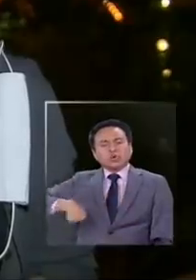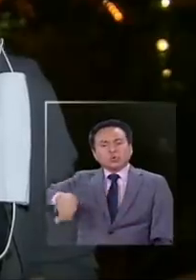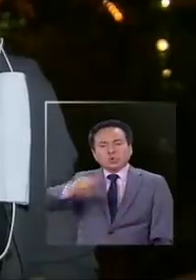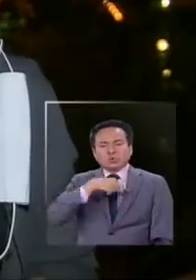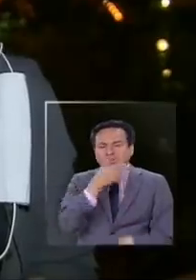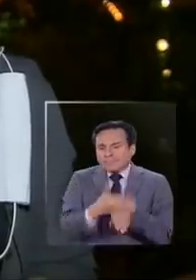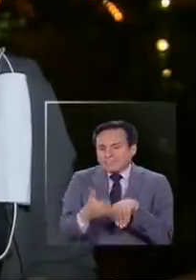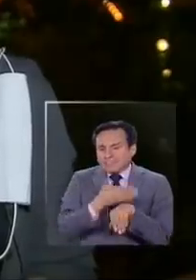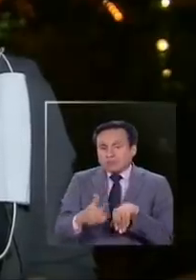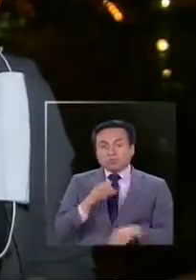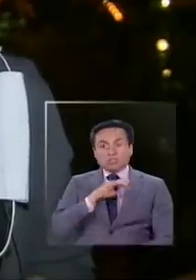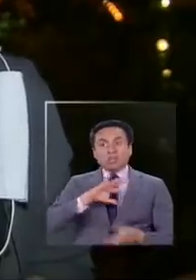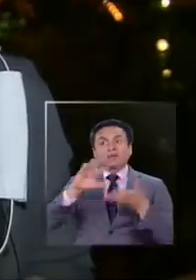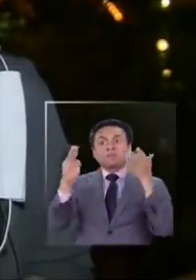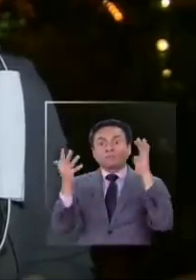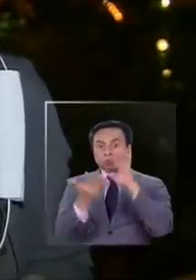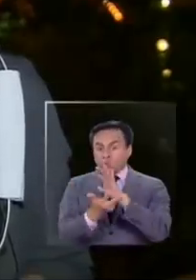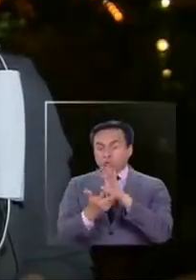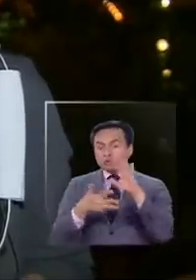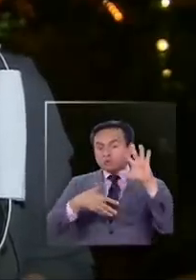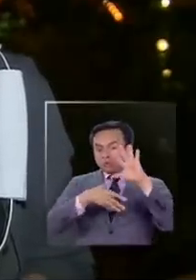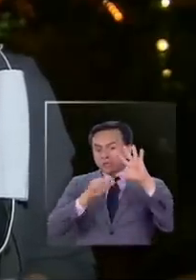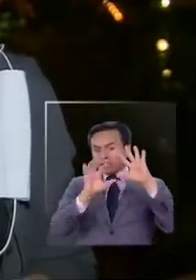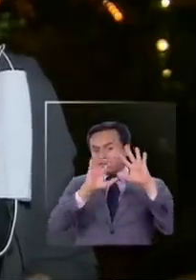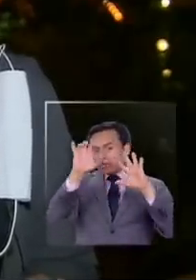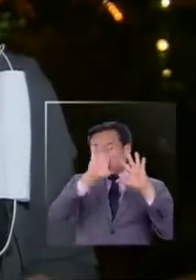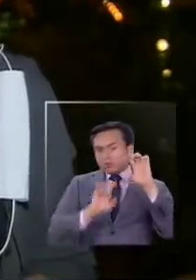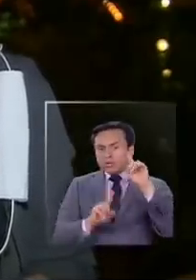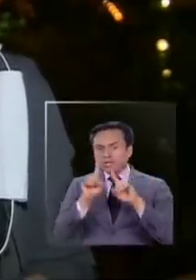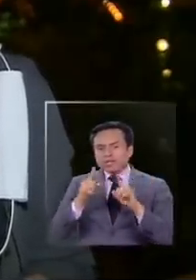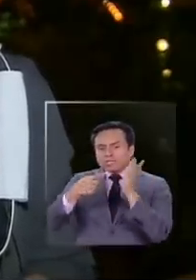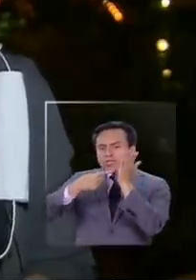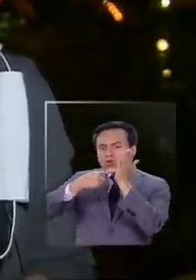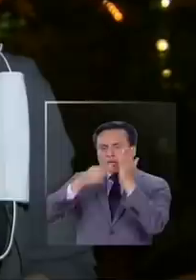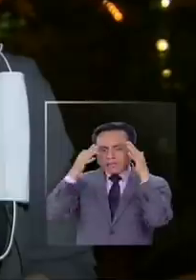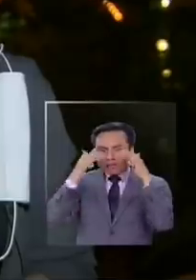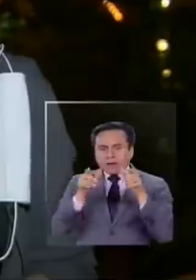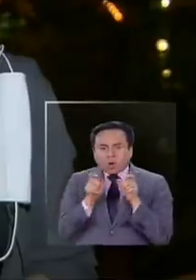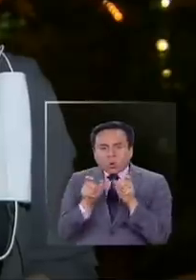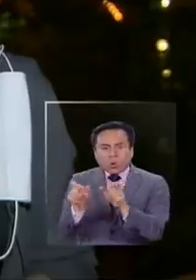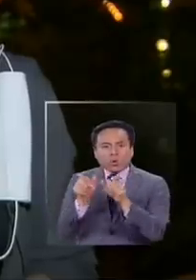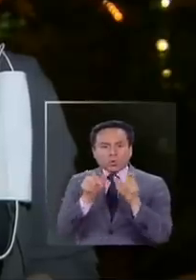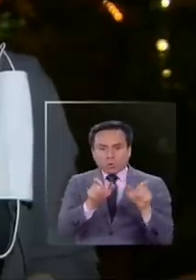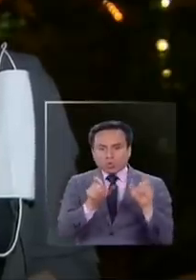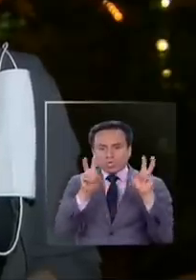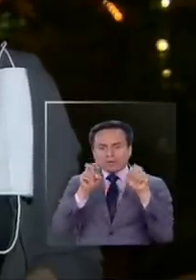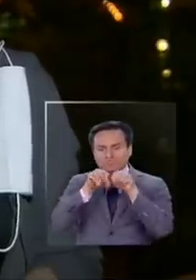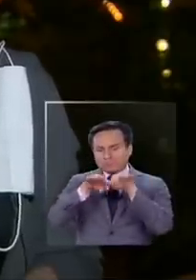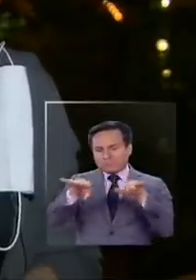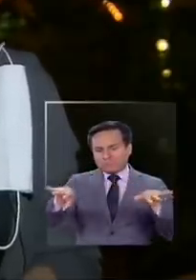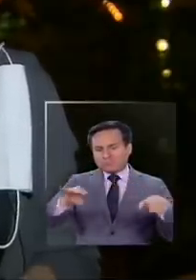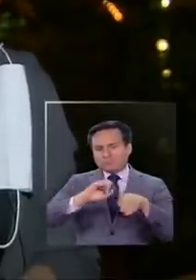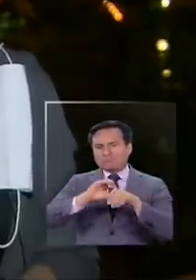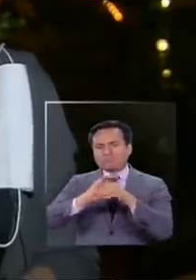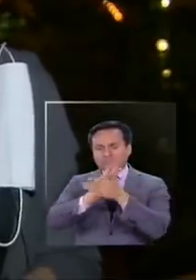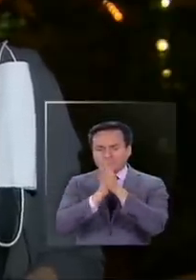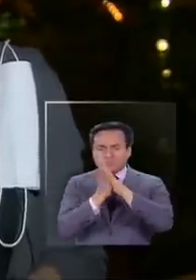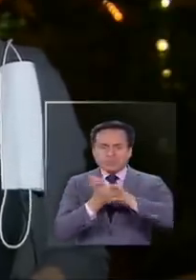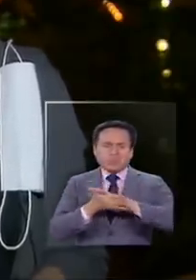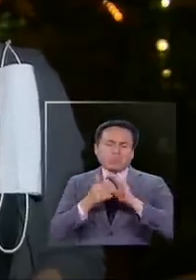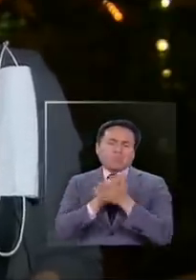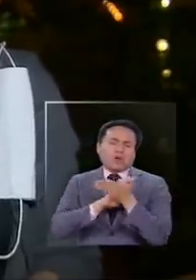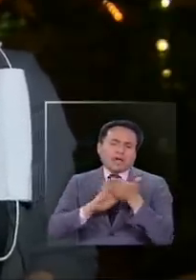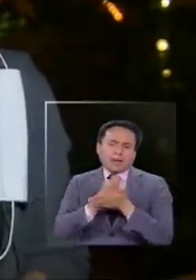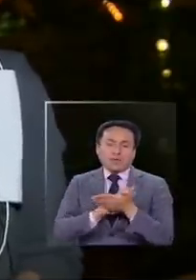poco retrasados, no solo Chile, el mundo occidental, al uso de las tecnologías para el control de estas epidemias o pandemias. Y, por ejemplo,